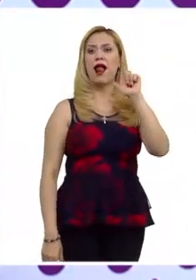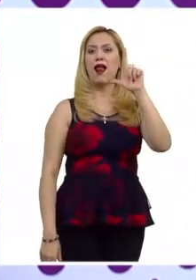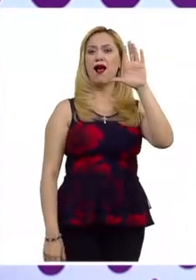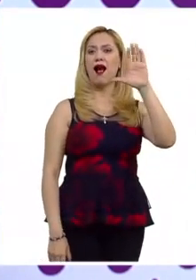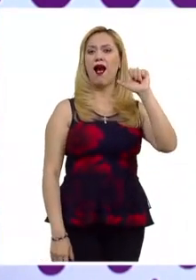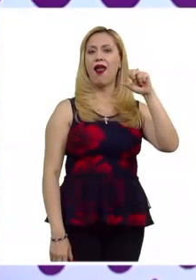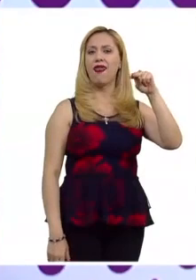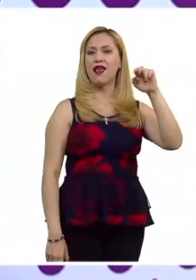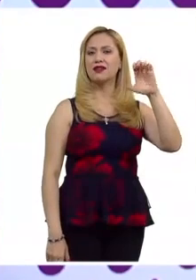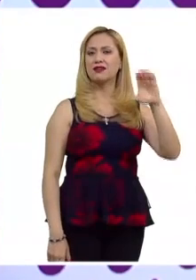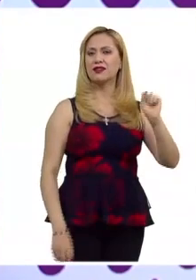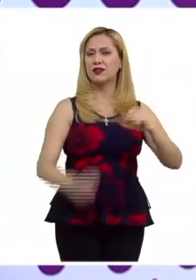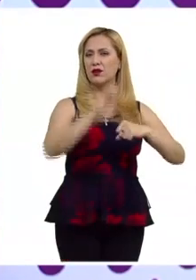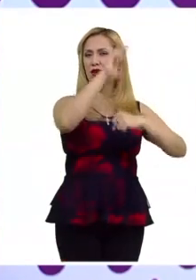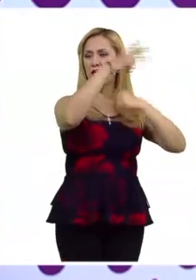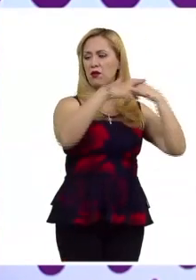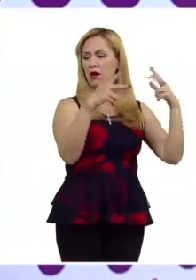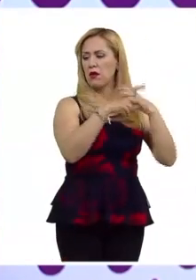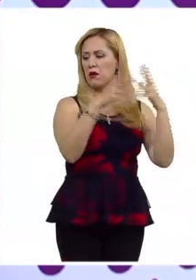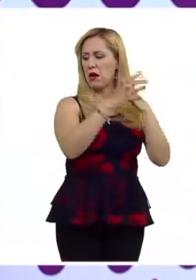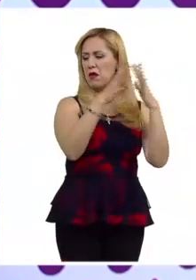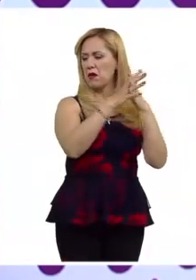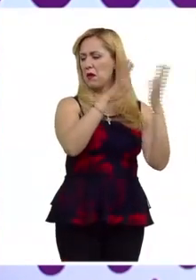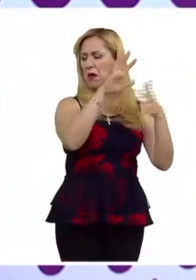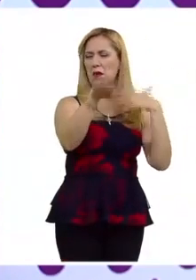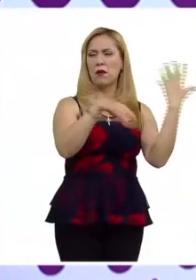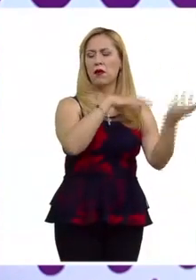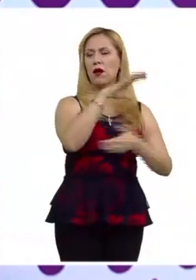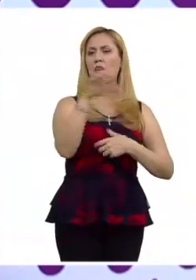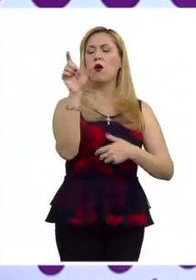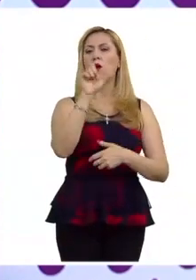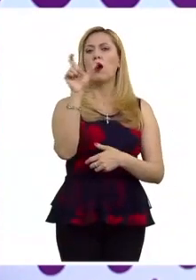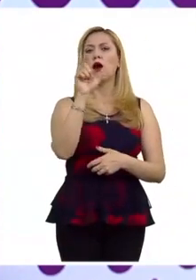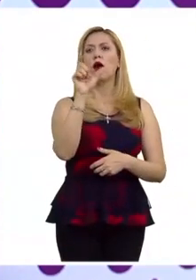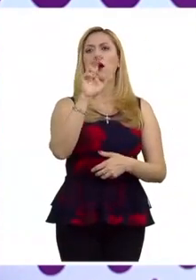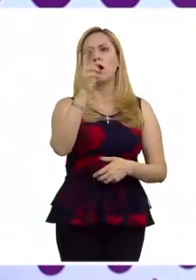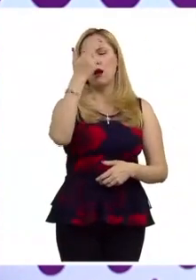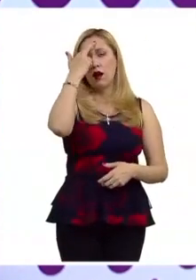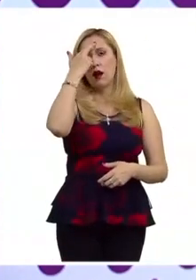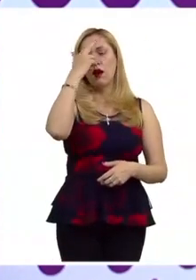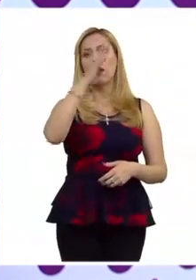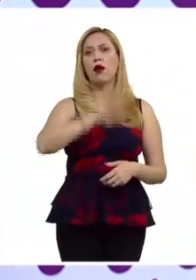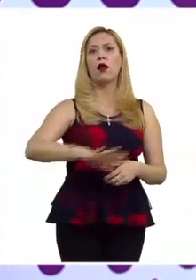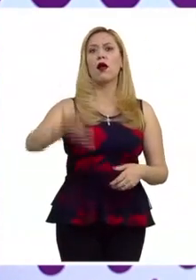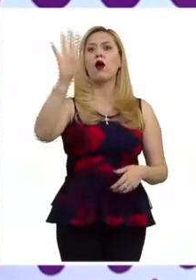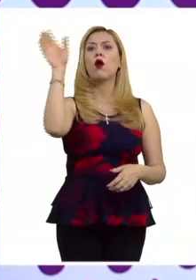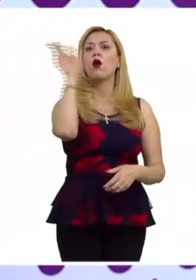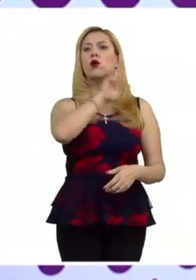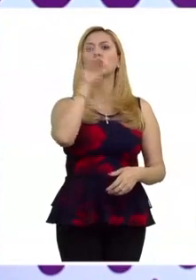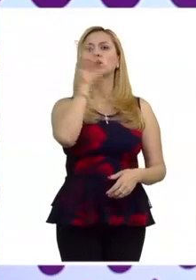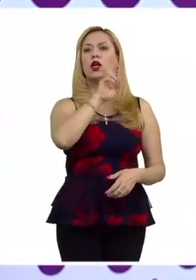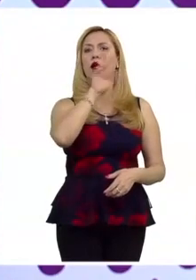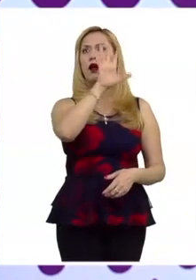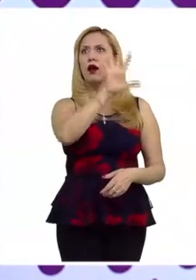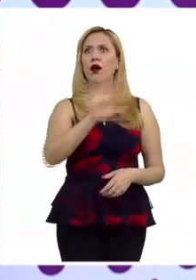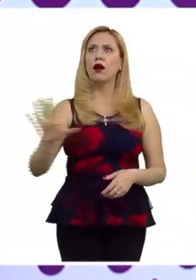se generara una idea de una Croacia que había sido